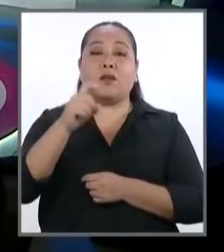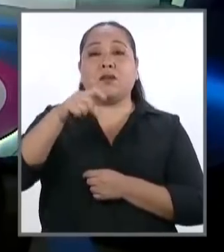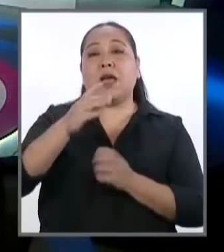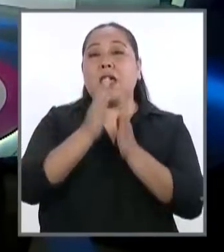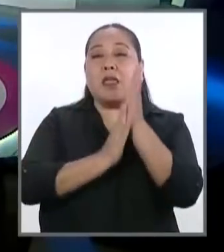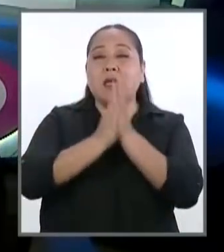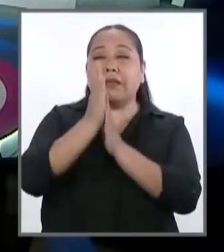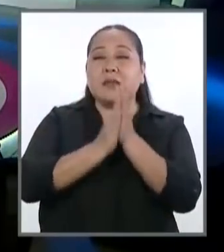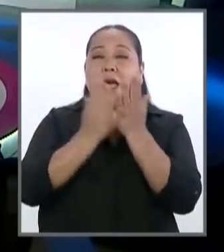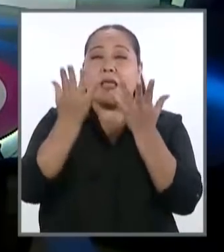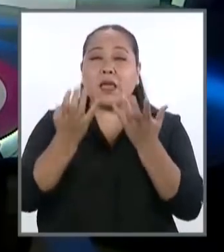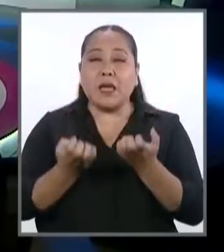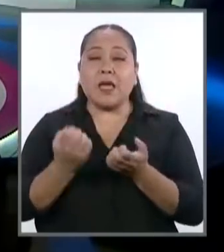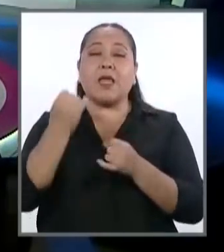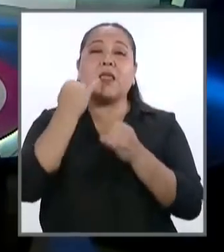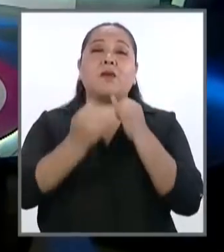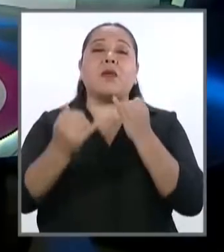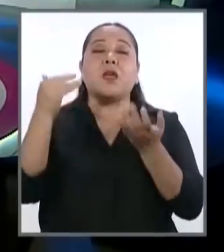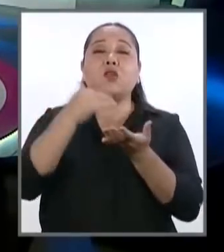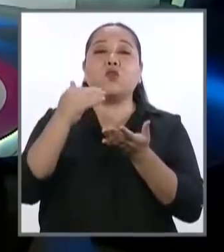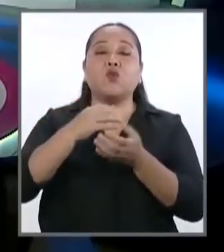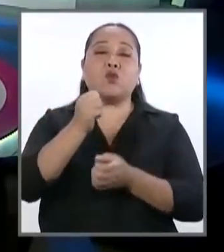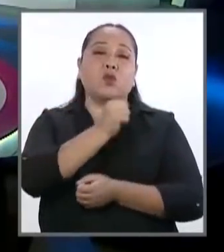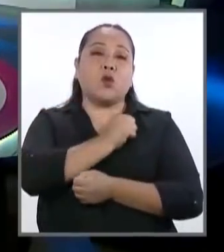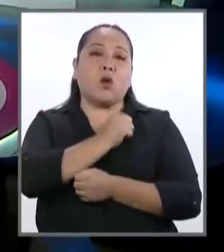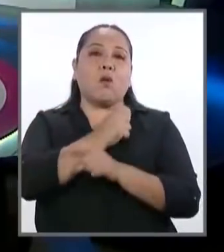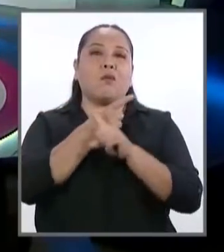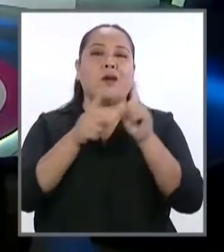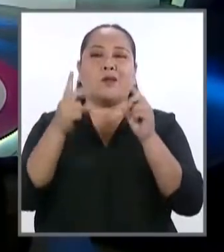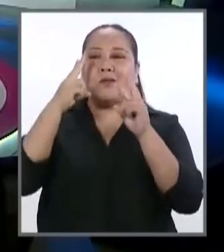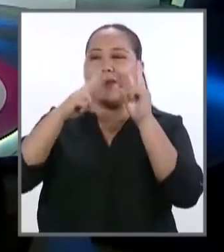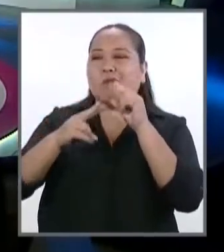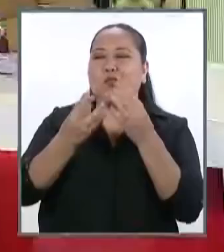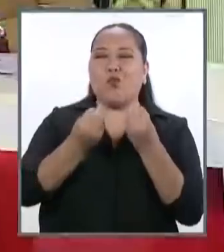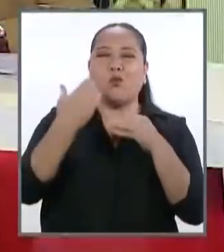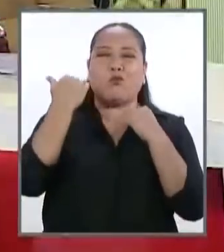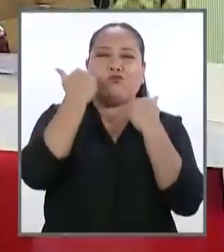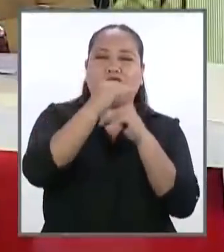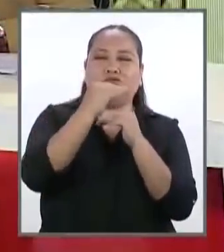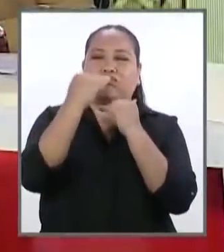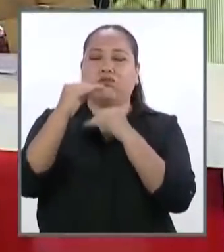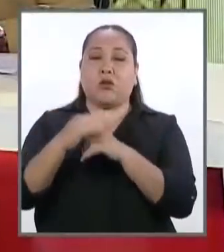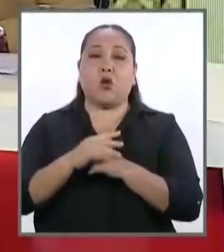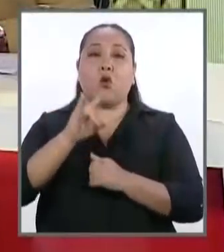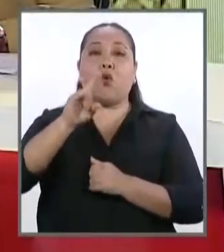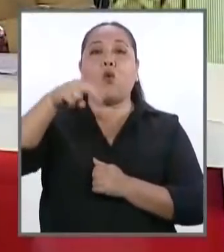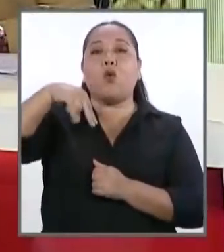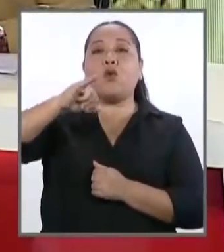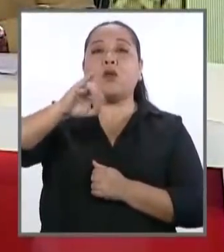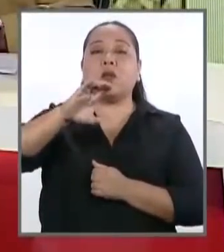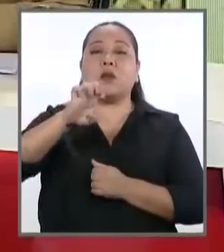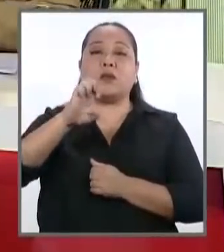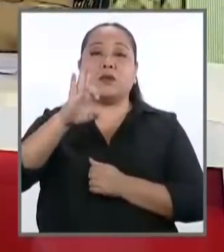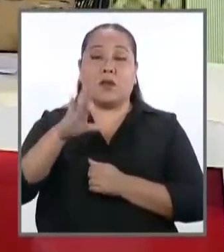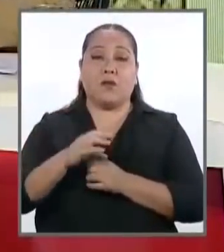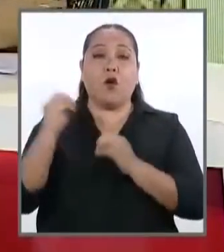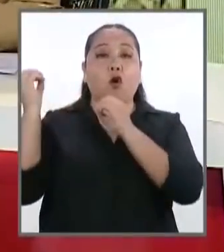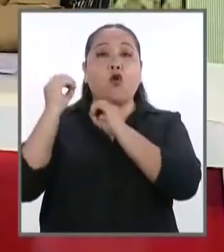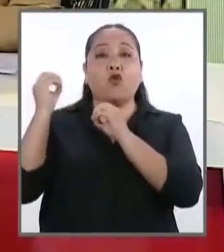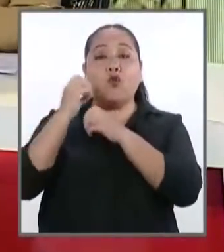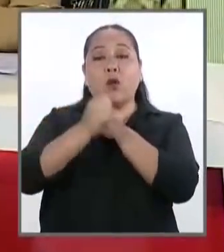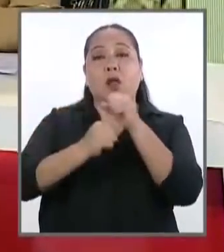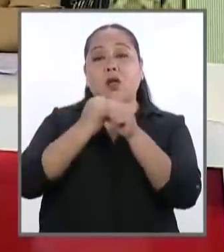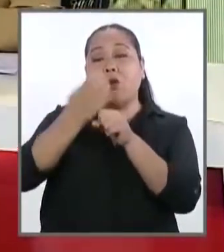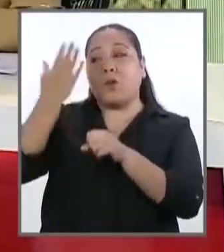desean culminar estudios secundarios, pero lamentablemente encuentran grandes obstáculos. Según UNICEF, a octubre del año pasado, en plena